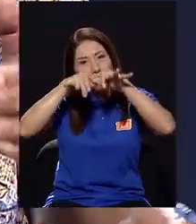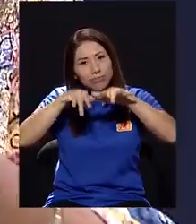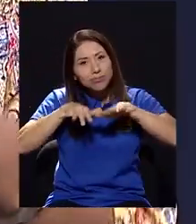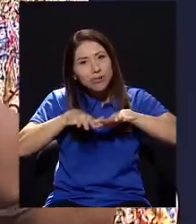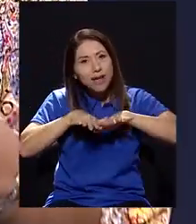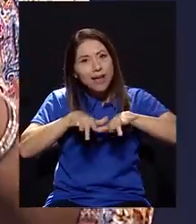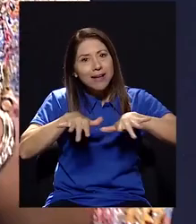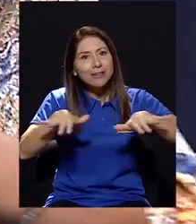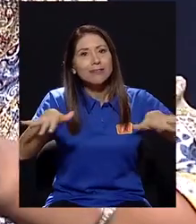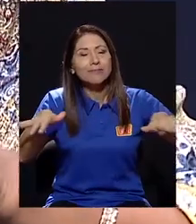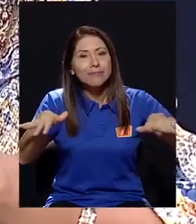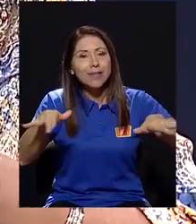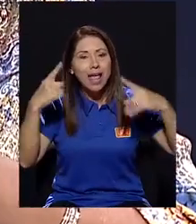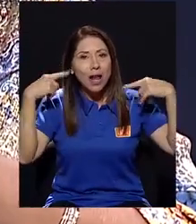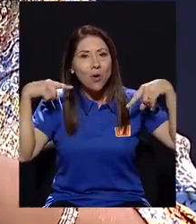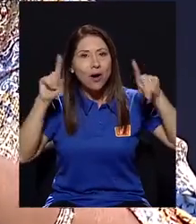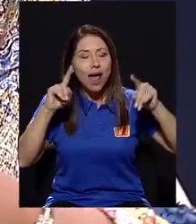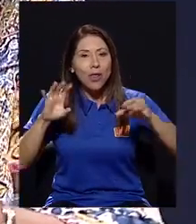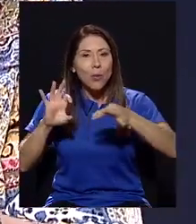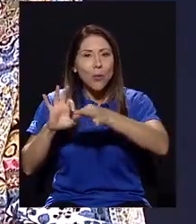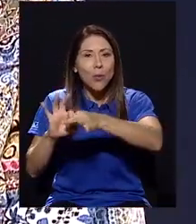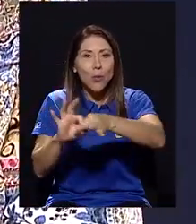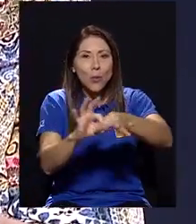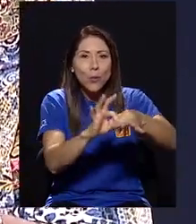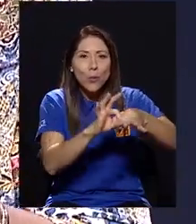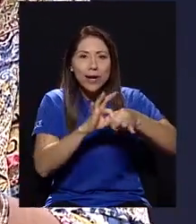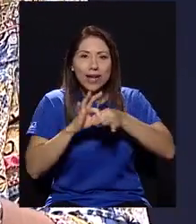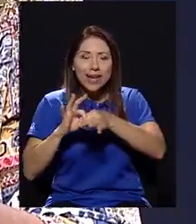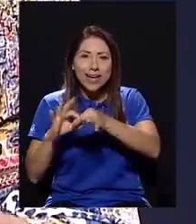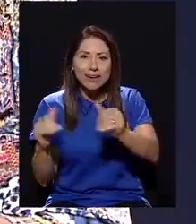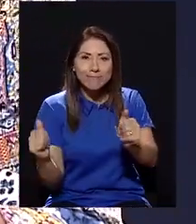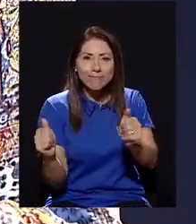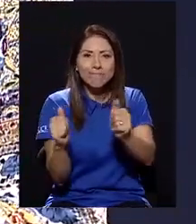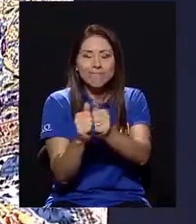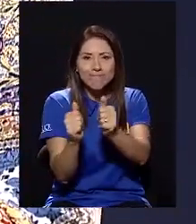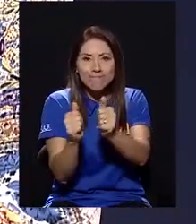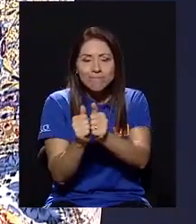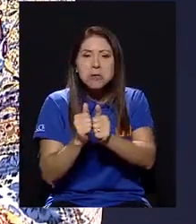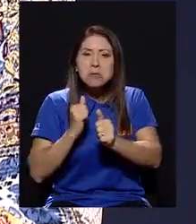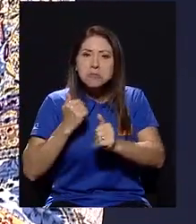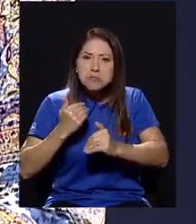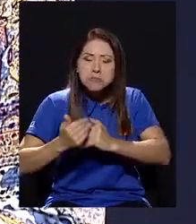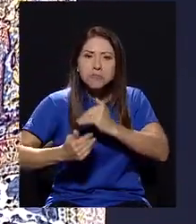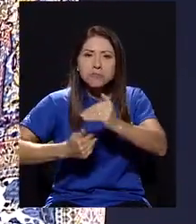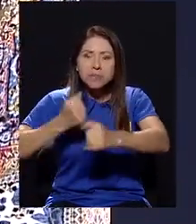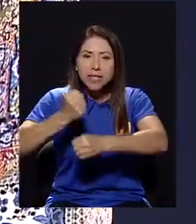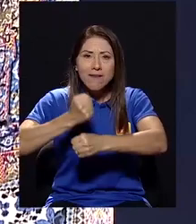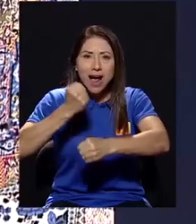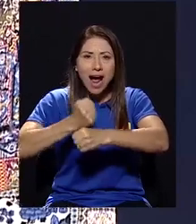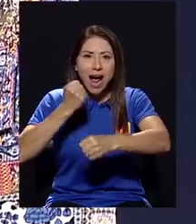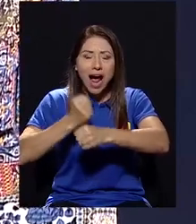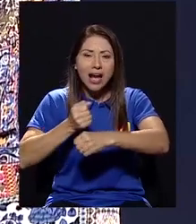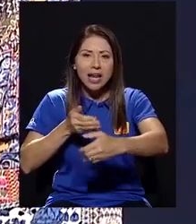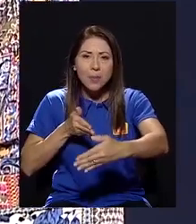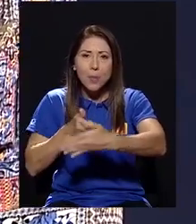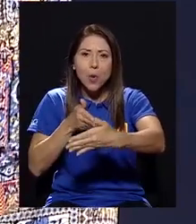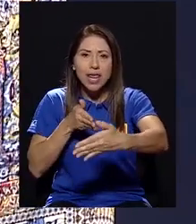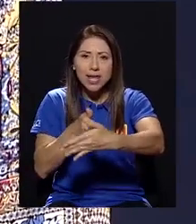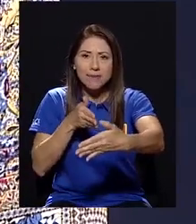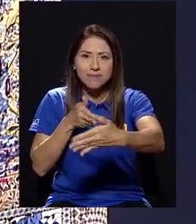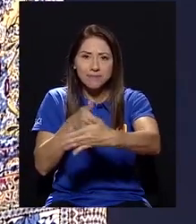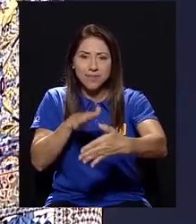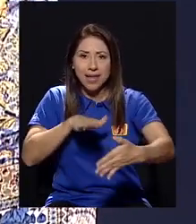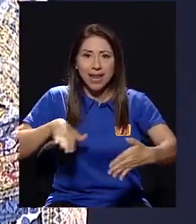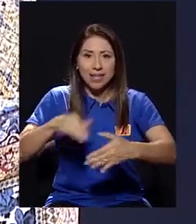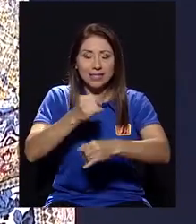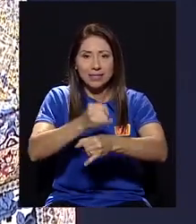que ha logrado unir y medianamente ir trabajando lo que es el bullying en las